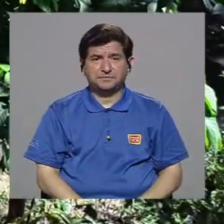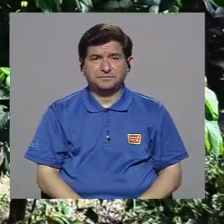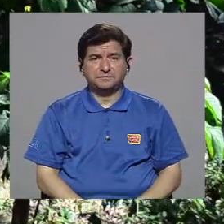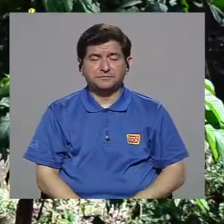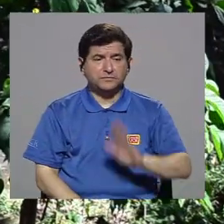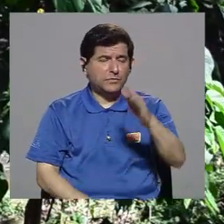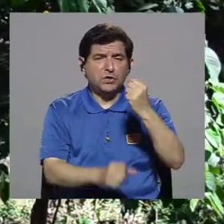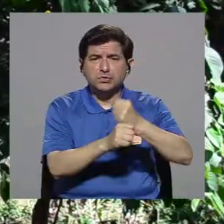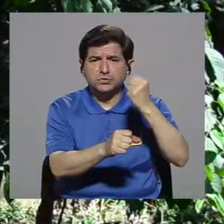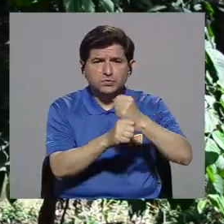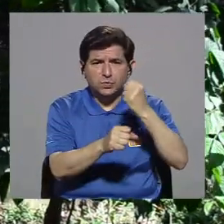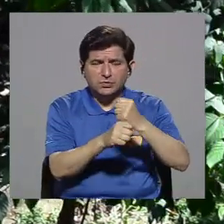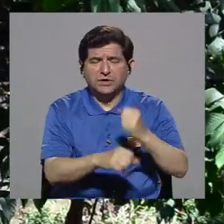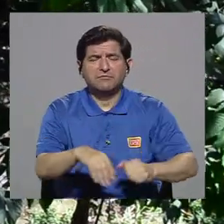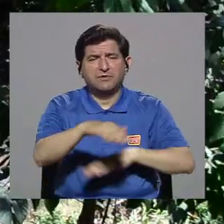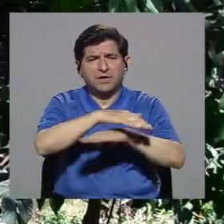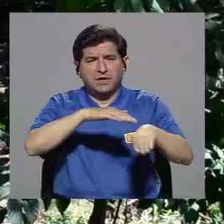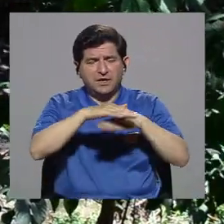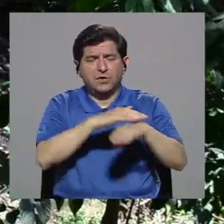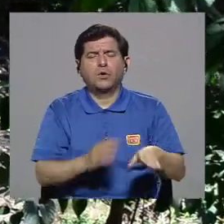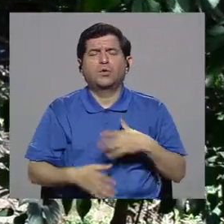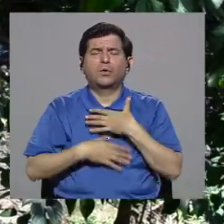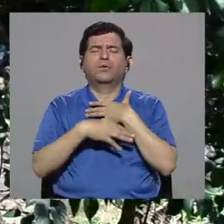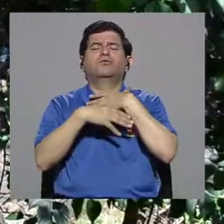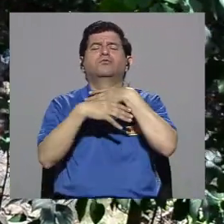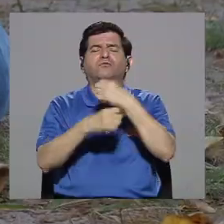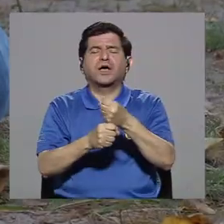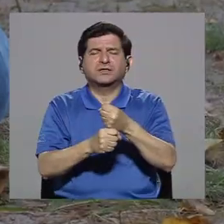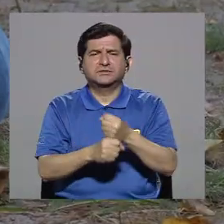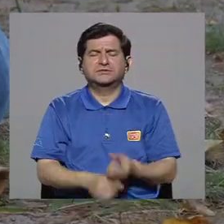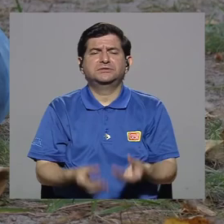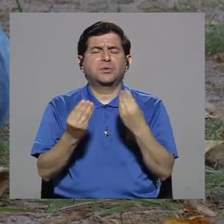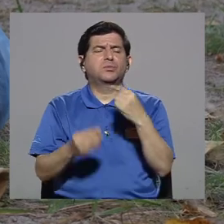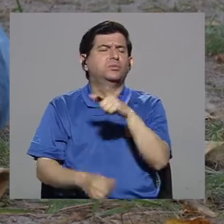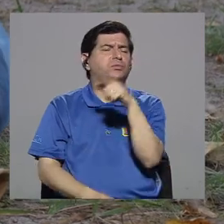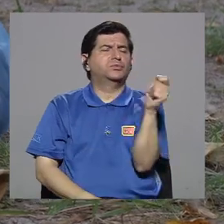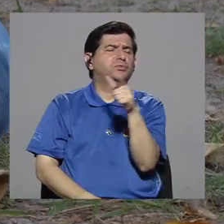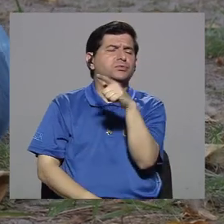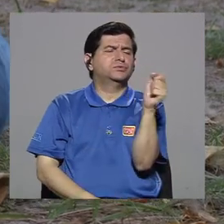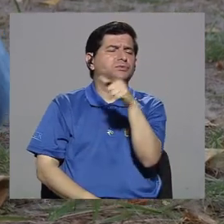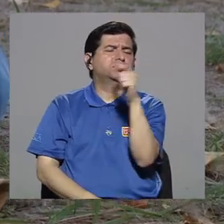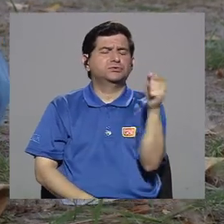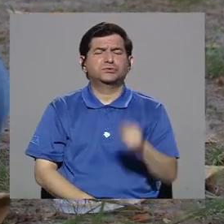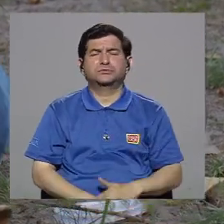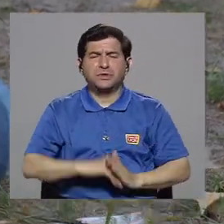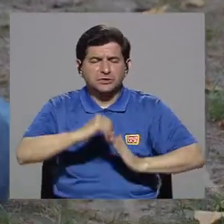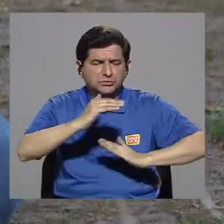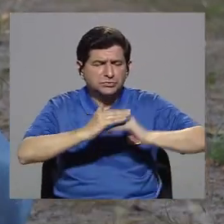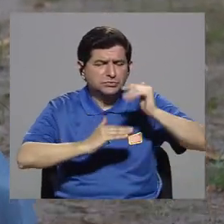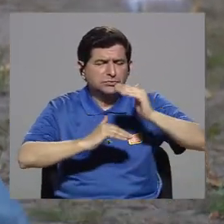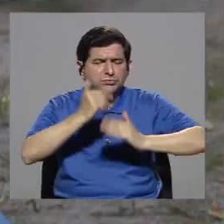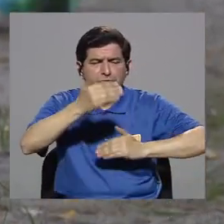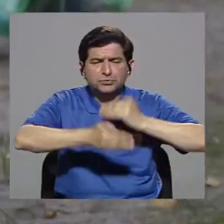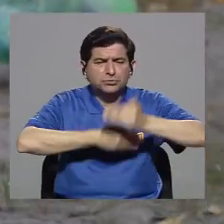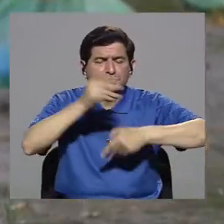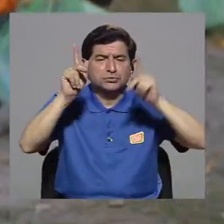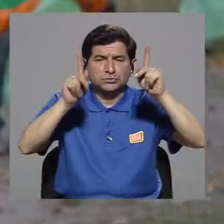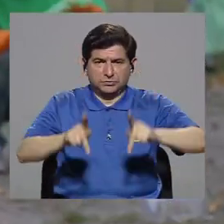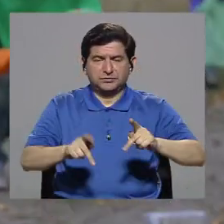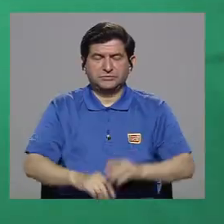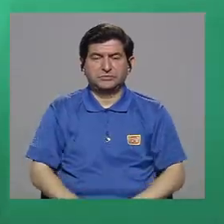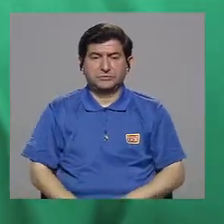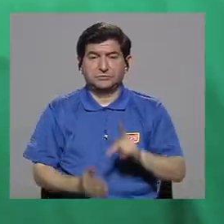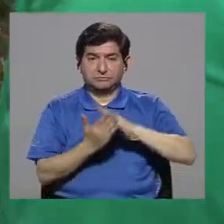trabajo viene sobre la base de una confianza que a veces lleva muchos meses de construcción con la gente. El proyecto